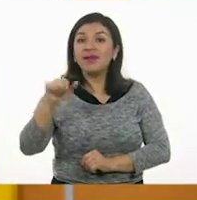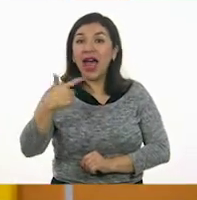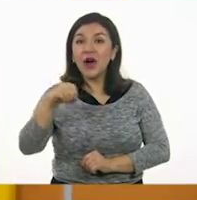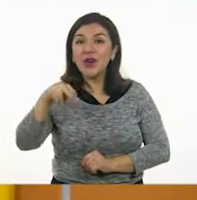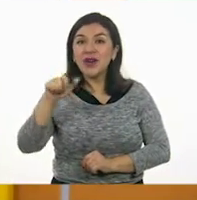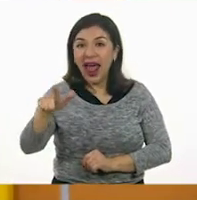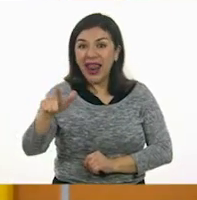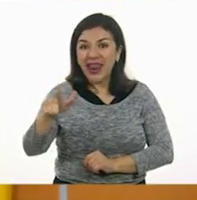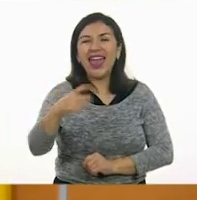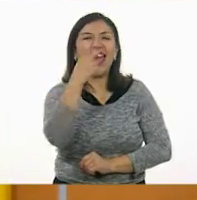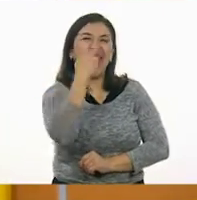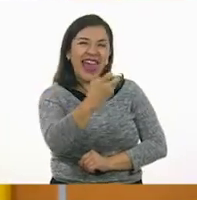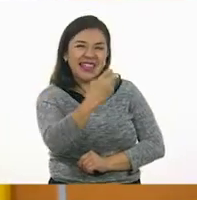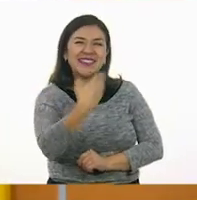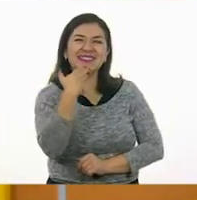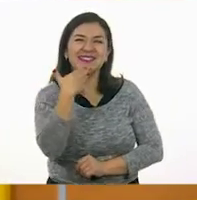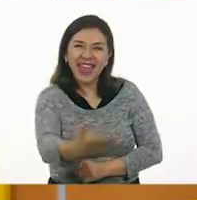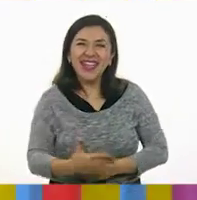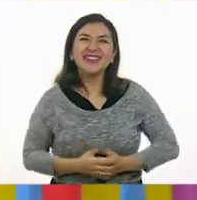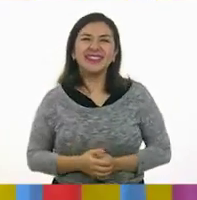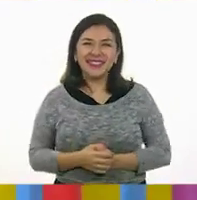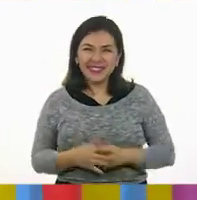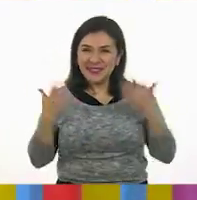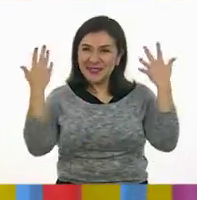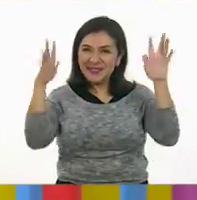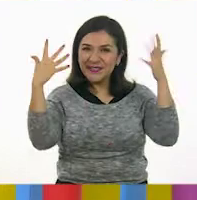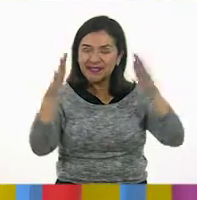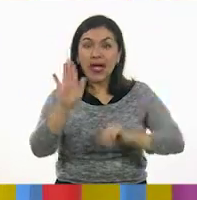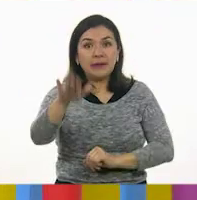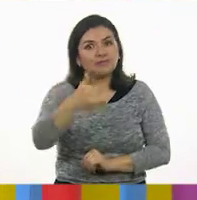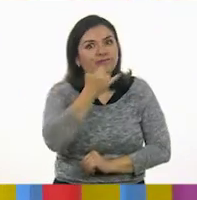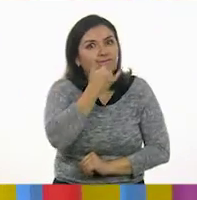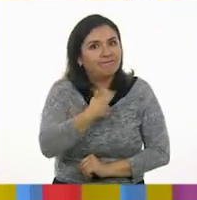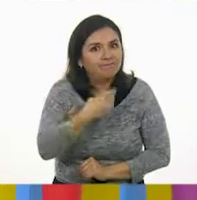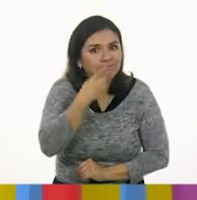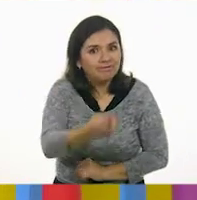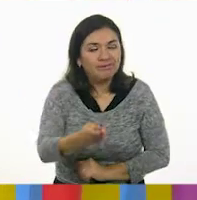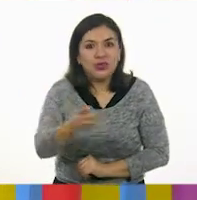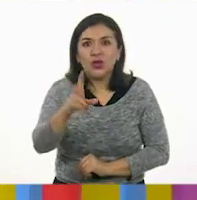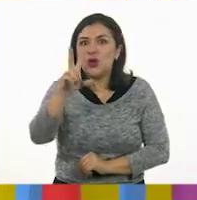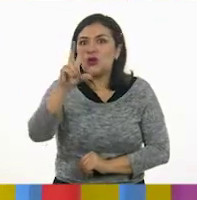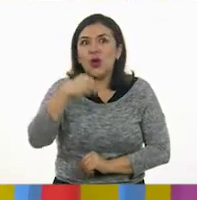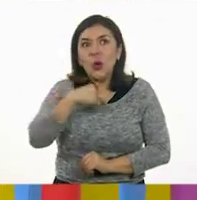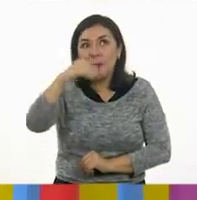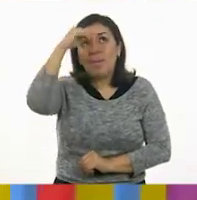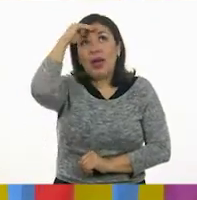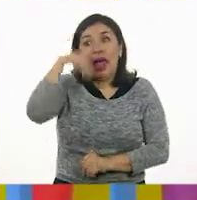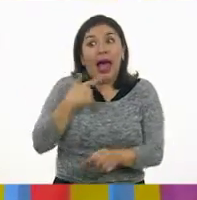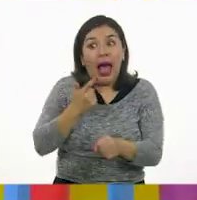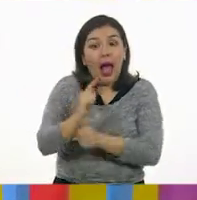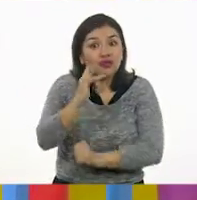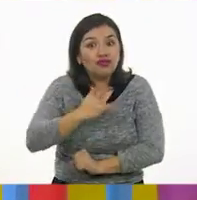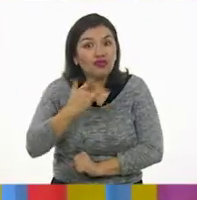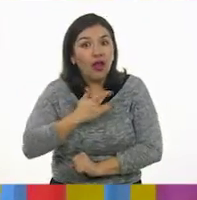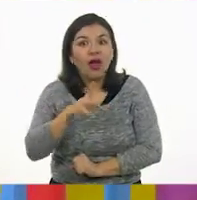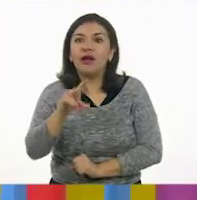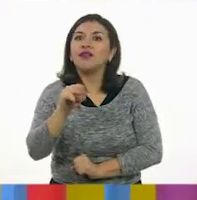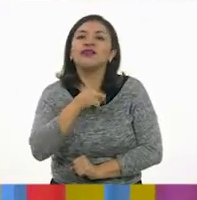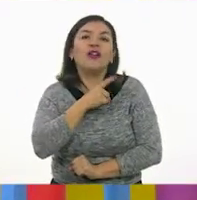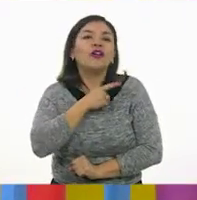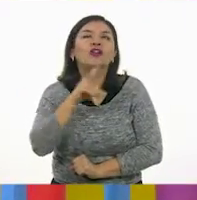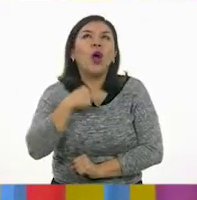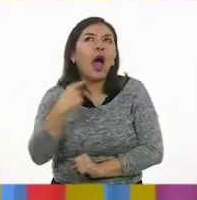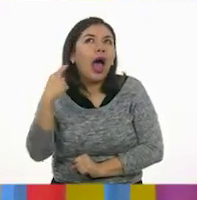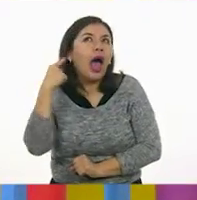un prisma pentagonal. Muy bien. Bueno, te digo algo. La verdad es que no lo descubrí yo. Es que tengo un muy buen